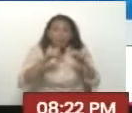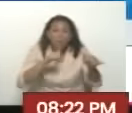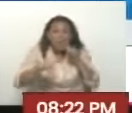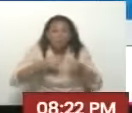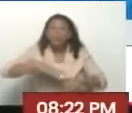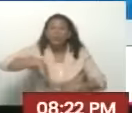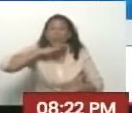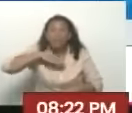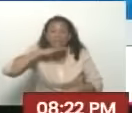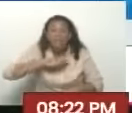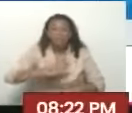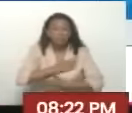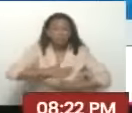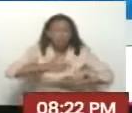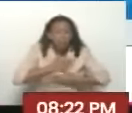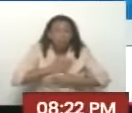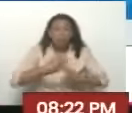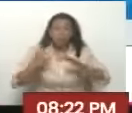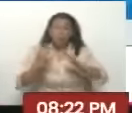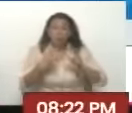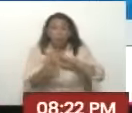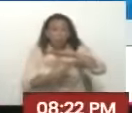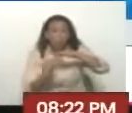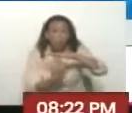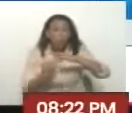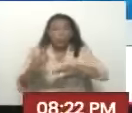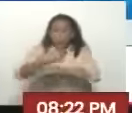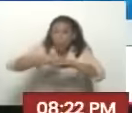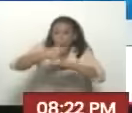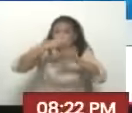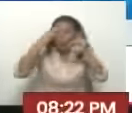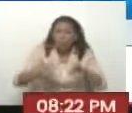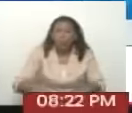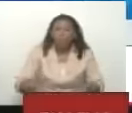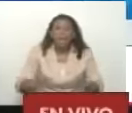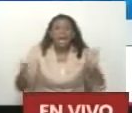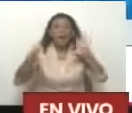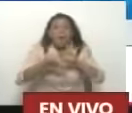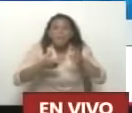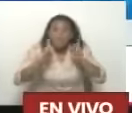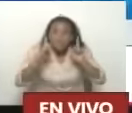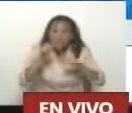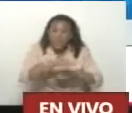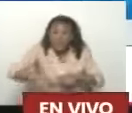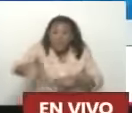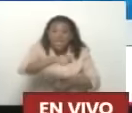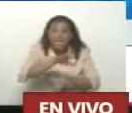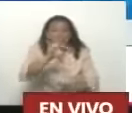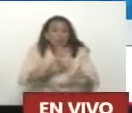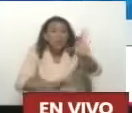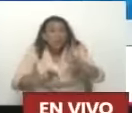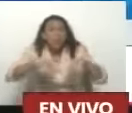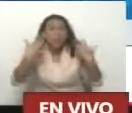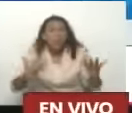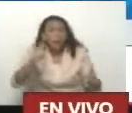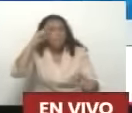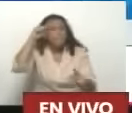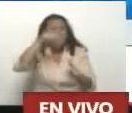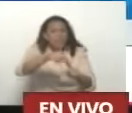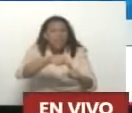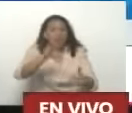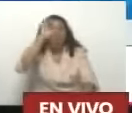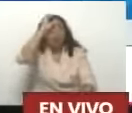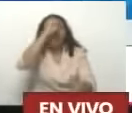Suficientes Y órganos De decisión En el interior De su anatomía Que le permitan Seleccionar Sus metas U